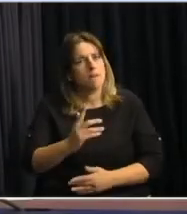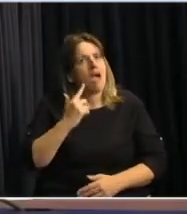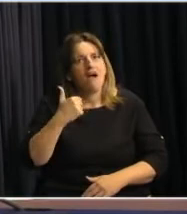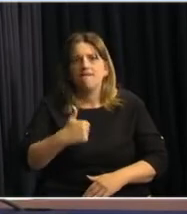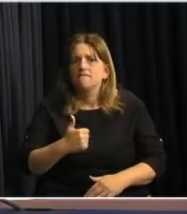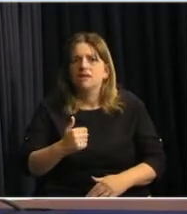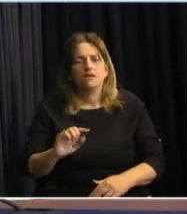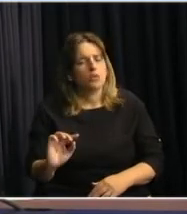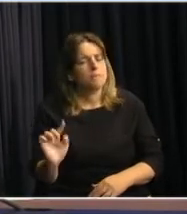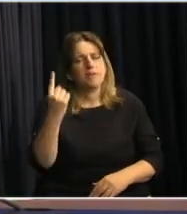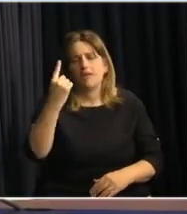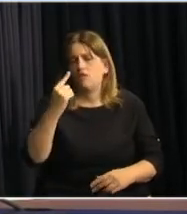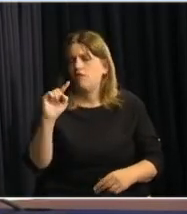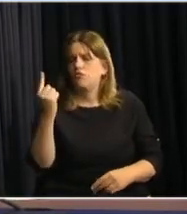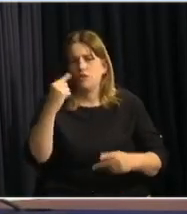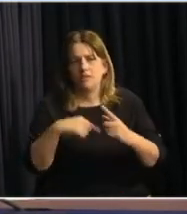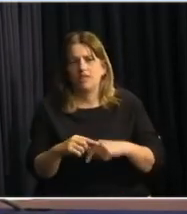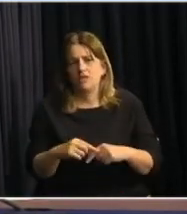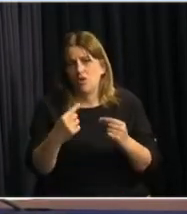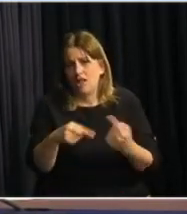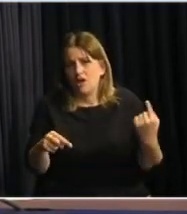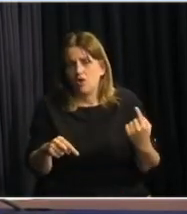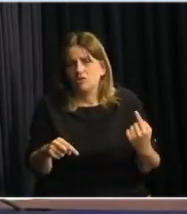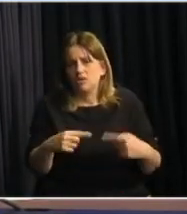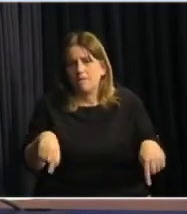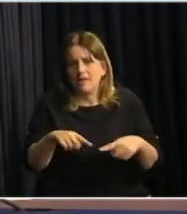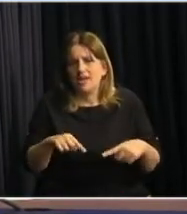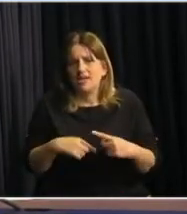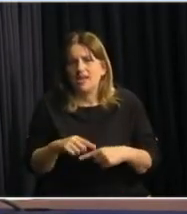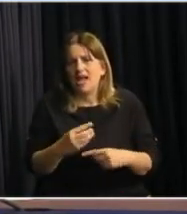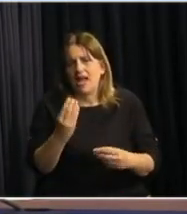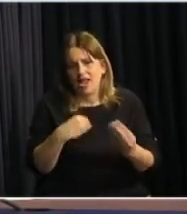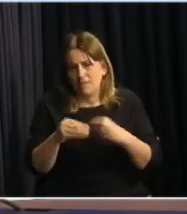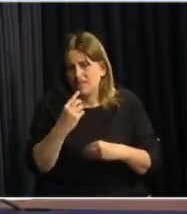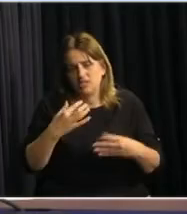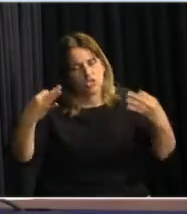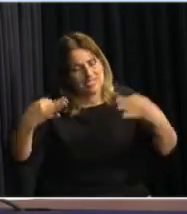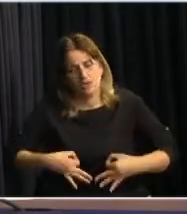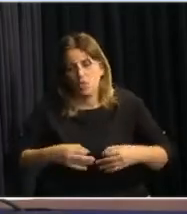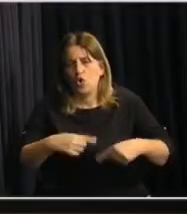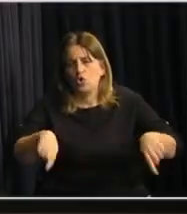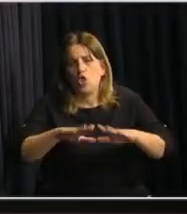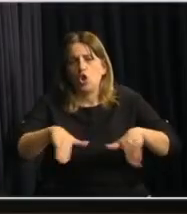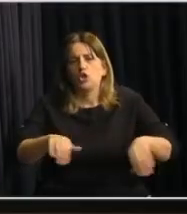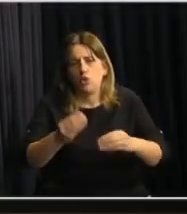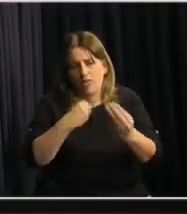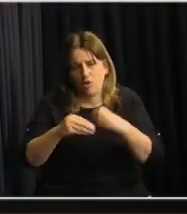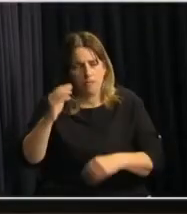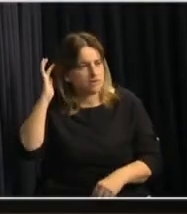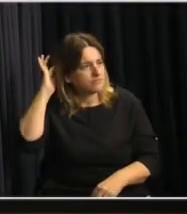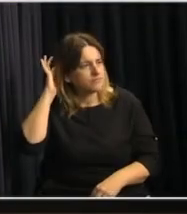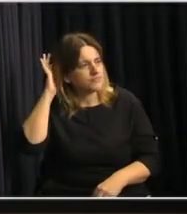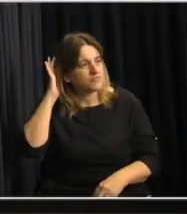a acudir a todos los instrumentos que sean necesarios para que la alimentación de los niños esté garantizada. Las autoridades